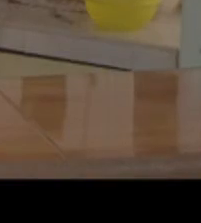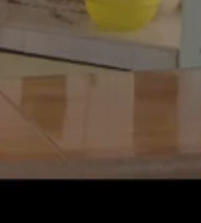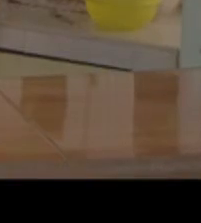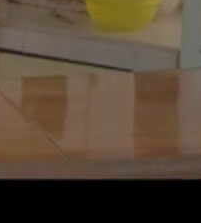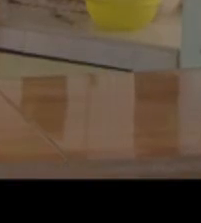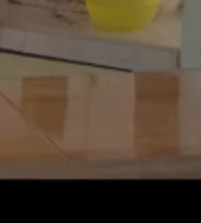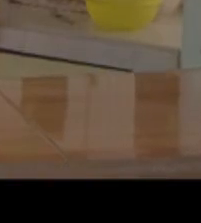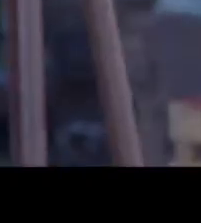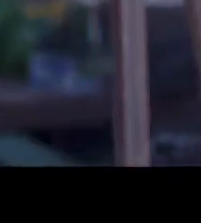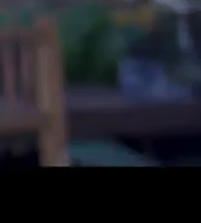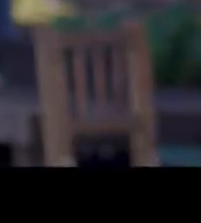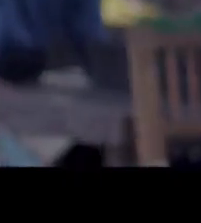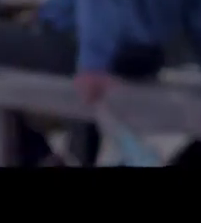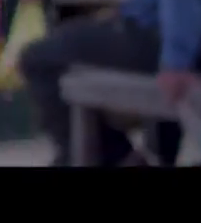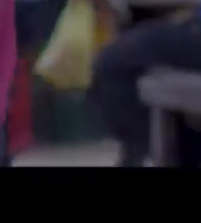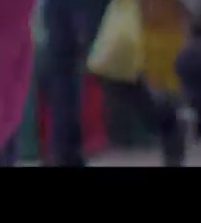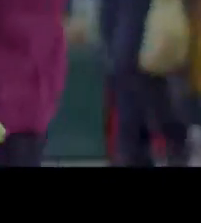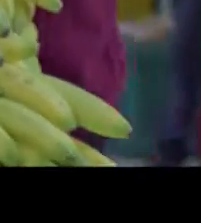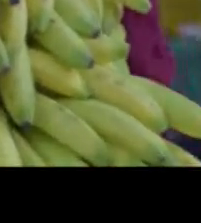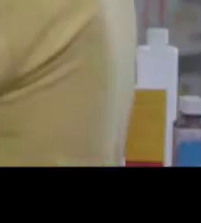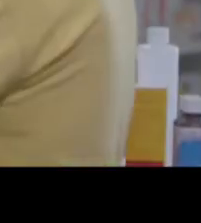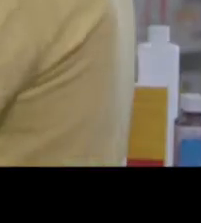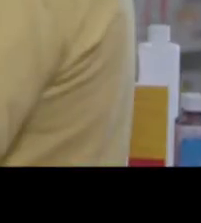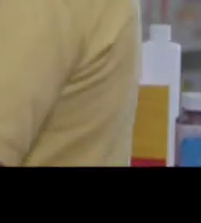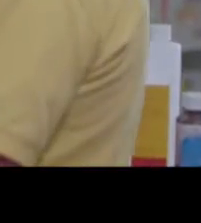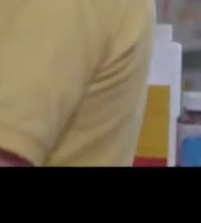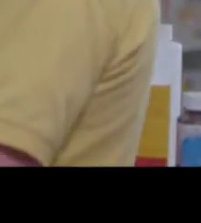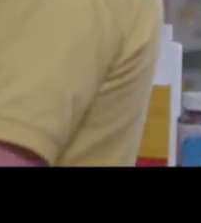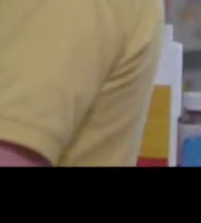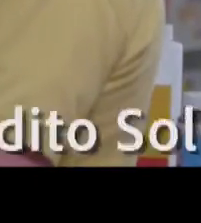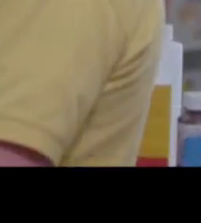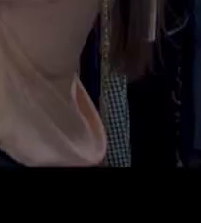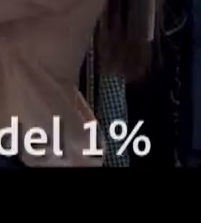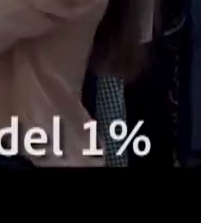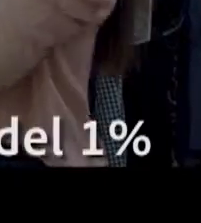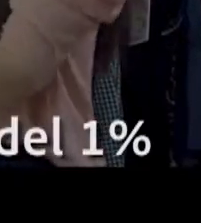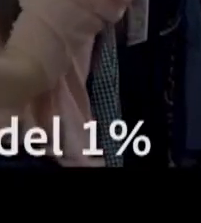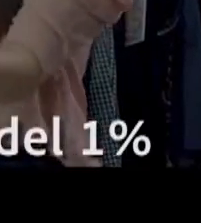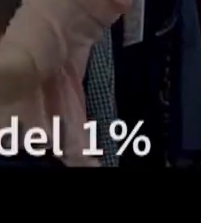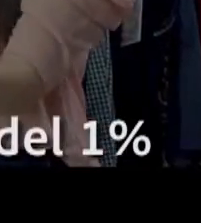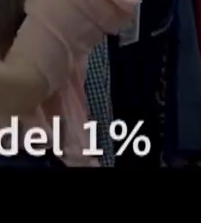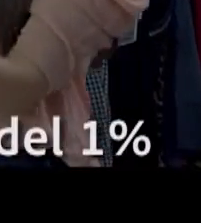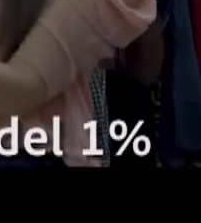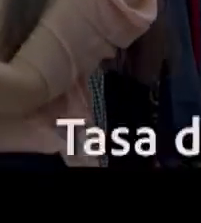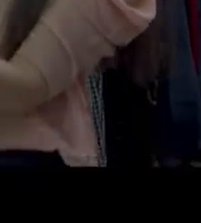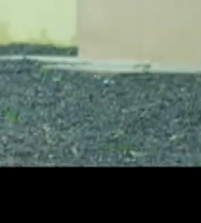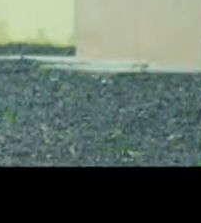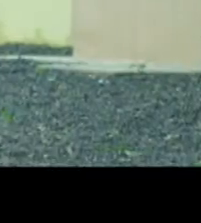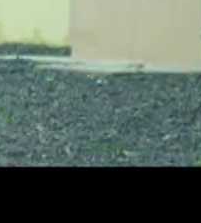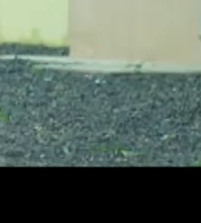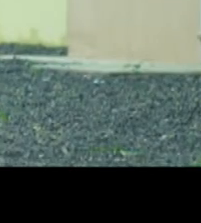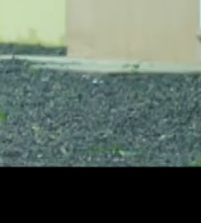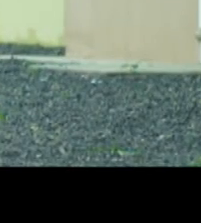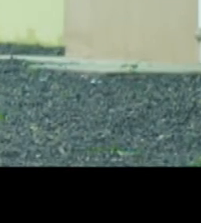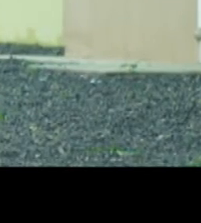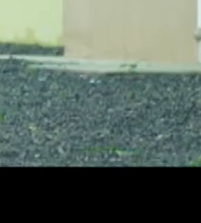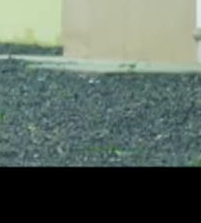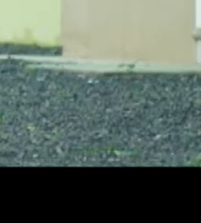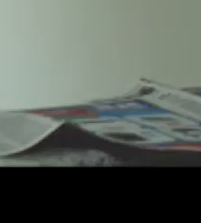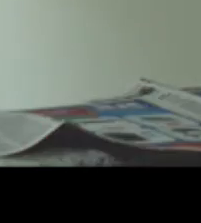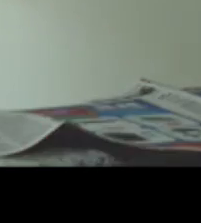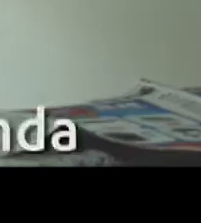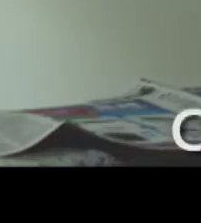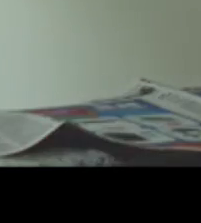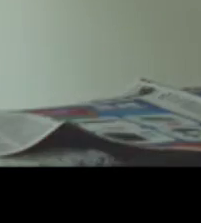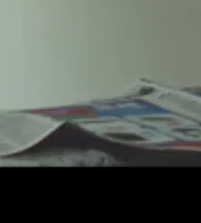Con programas como Crédito Solidario que aportan capital semilla con una tasa de interés de 1% o el crédito a la vivienda